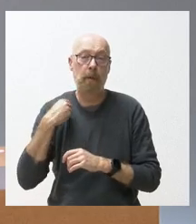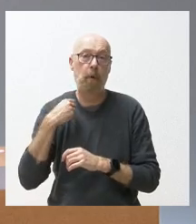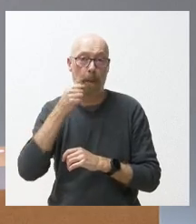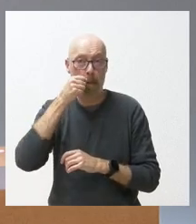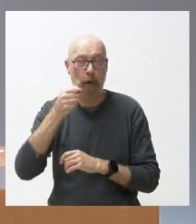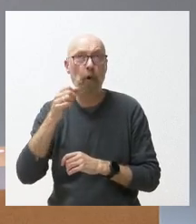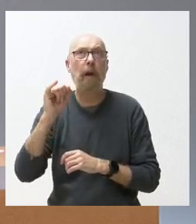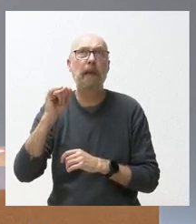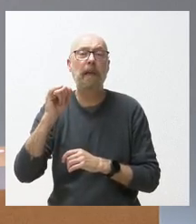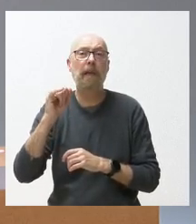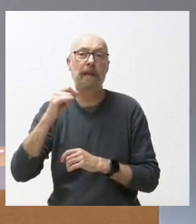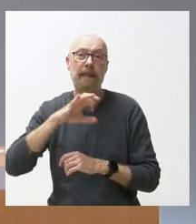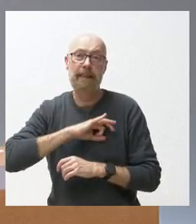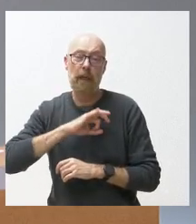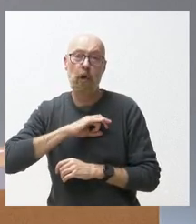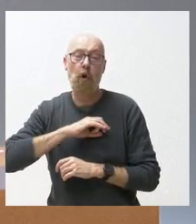recordar como el señor Igea